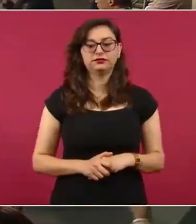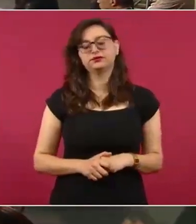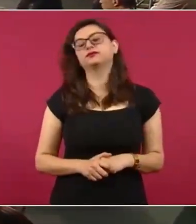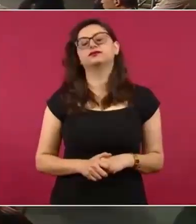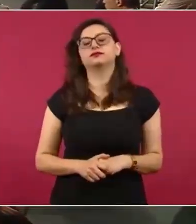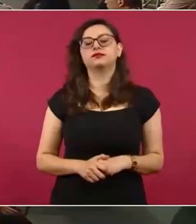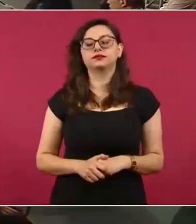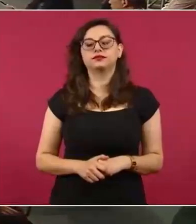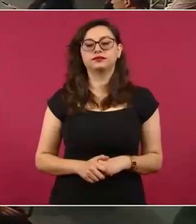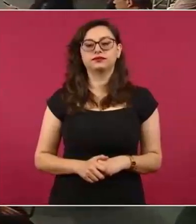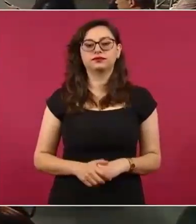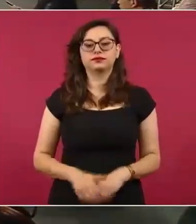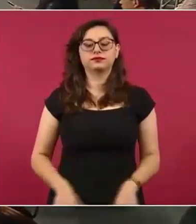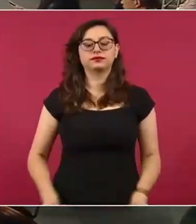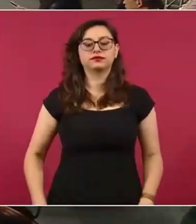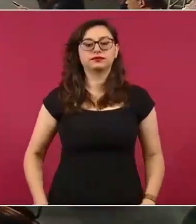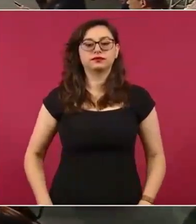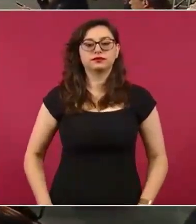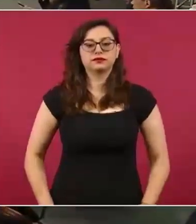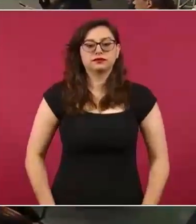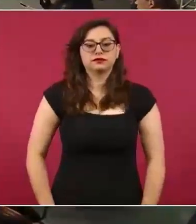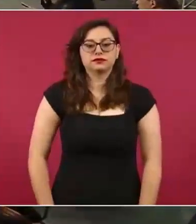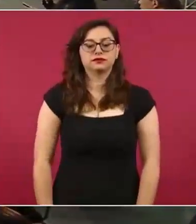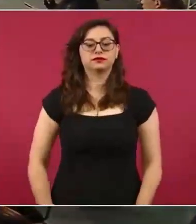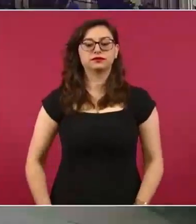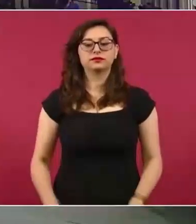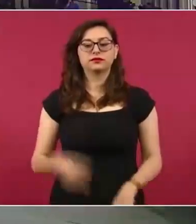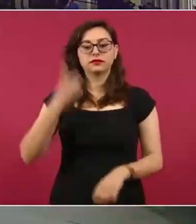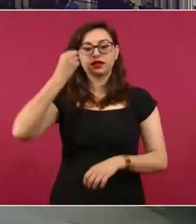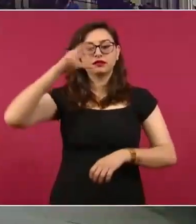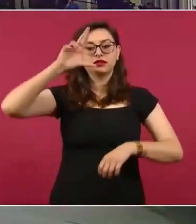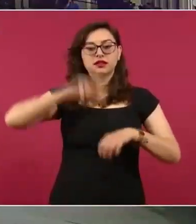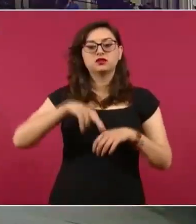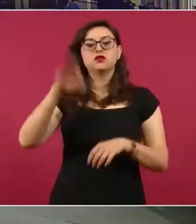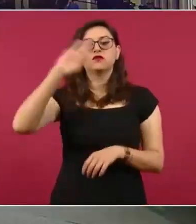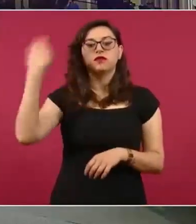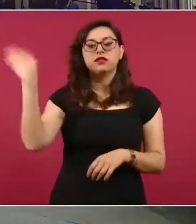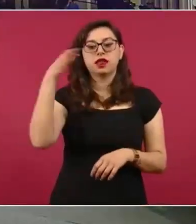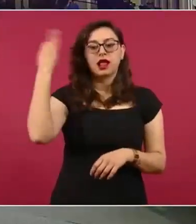Dirección Federal de Seguridad?